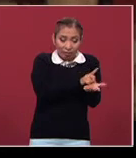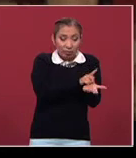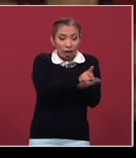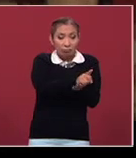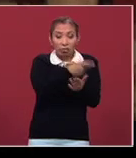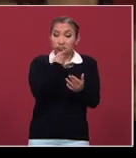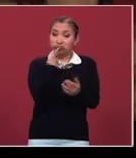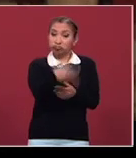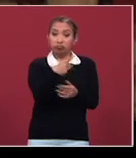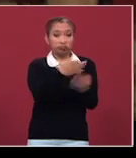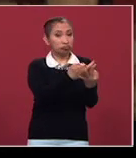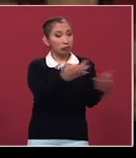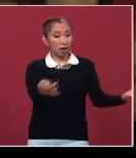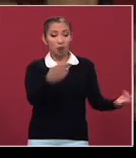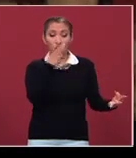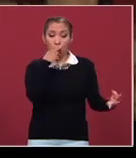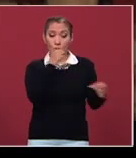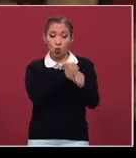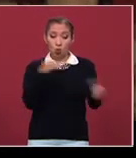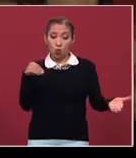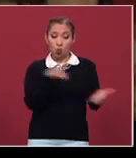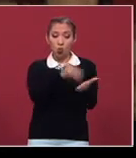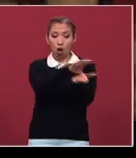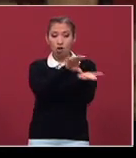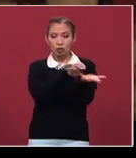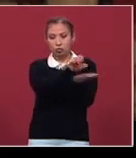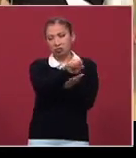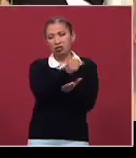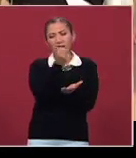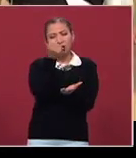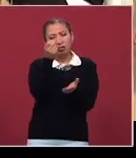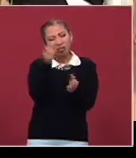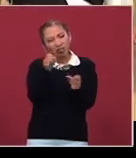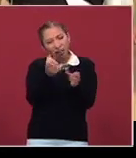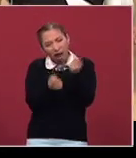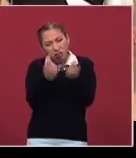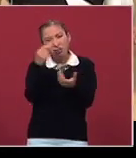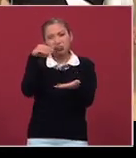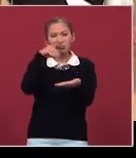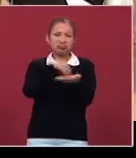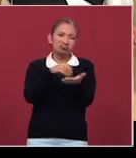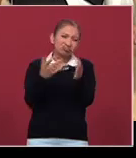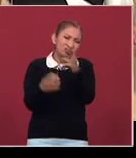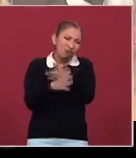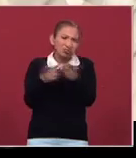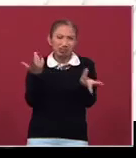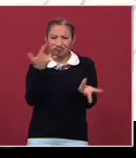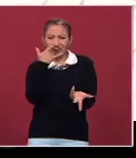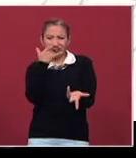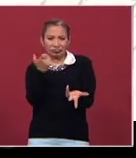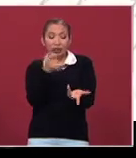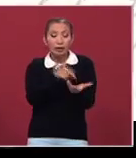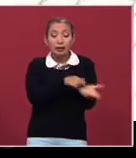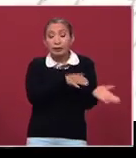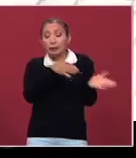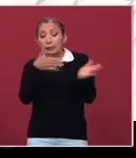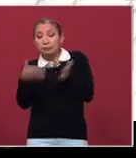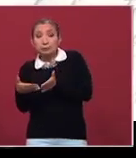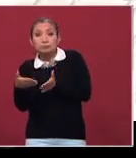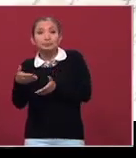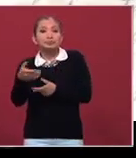tierra quedó plasmado en la Constitución, aunque con también ciertas asegúnes. Pero bueno,